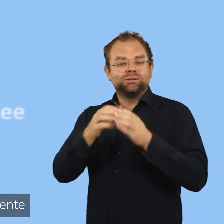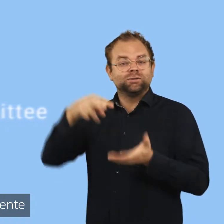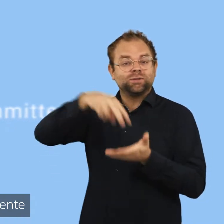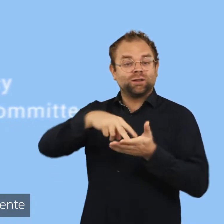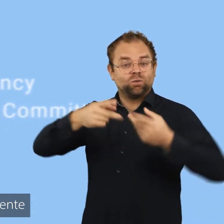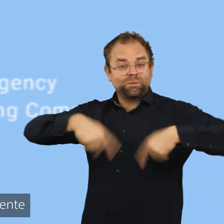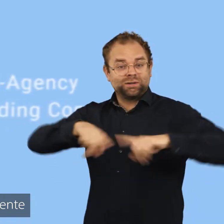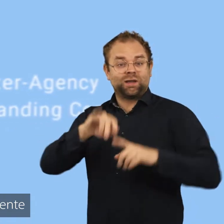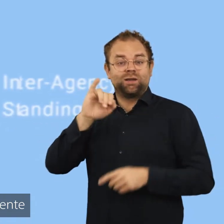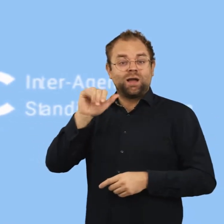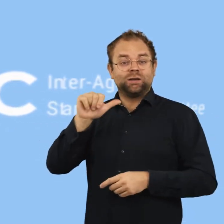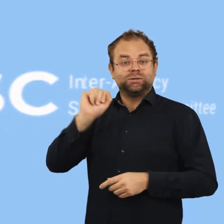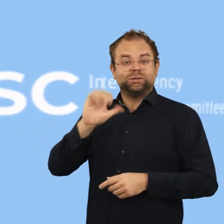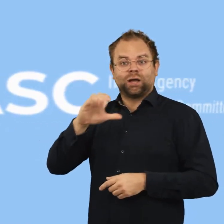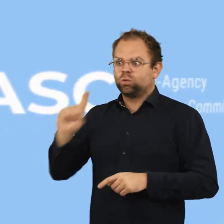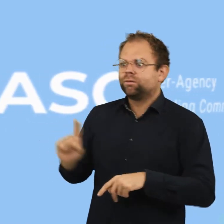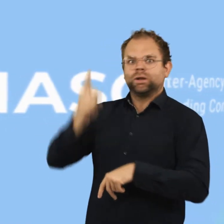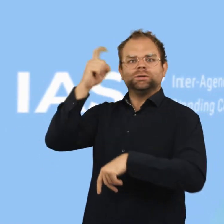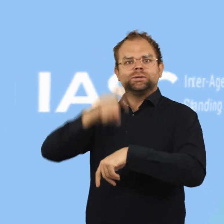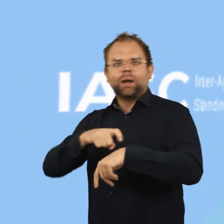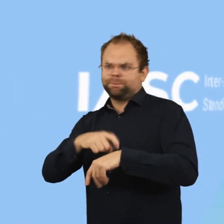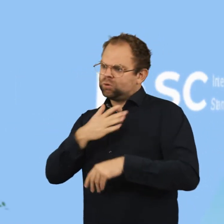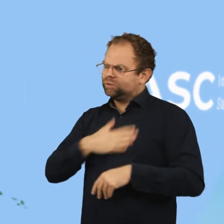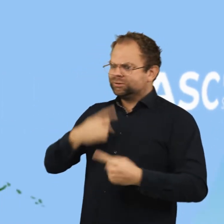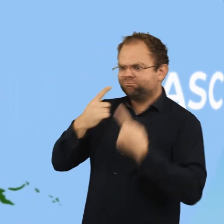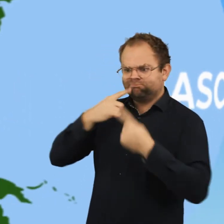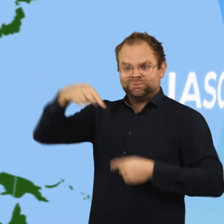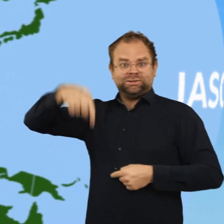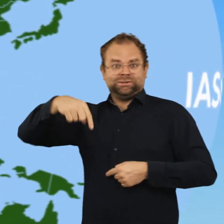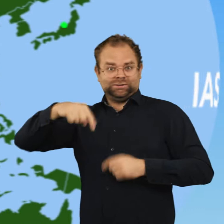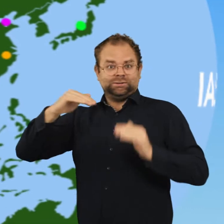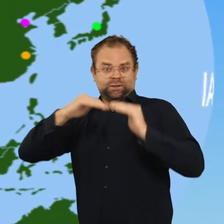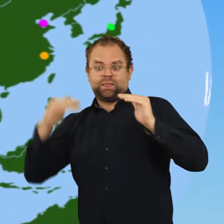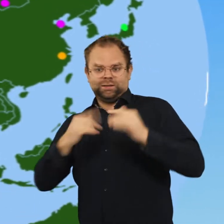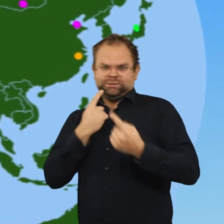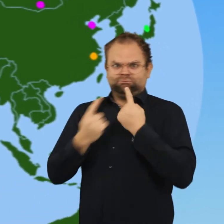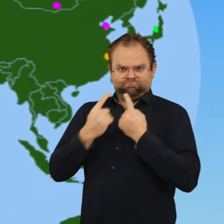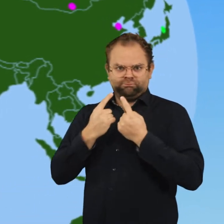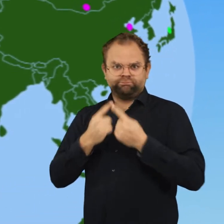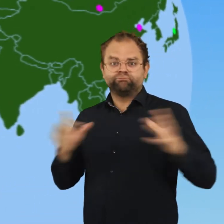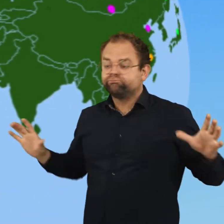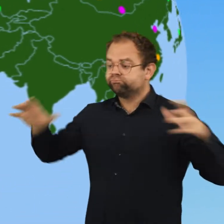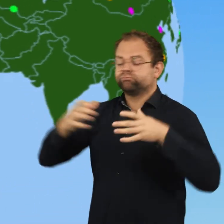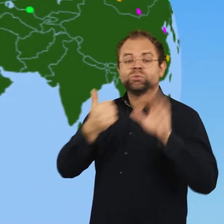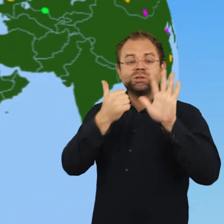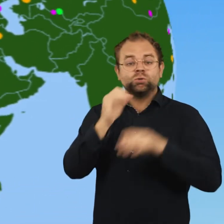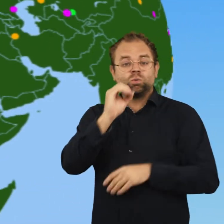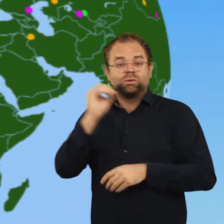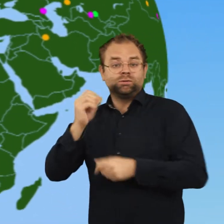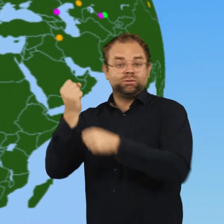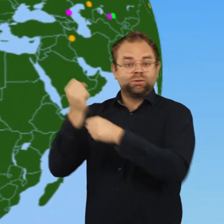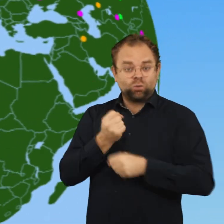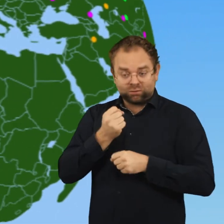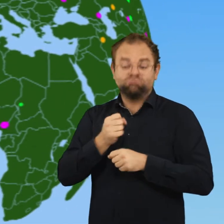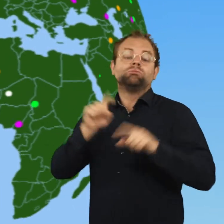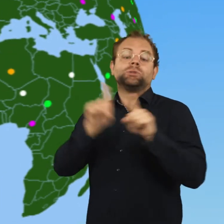el Comité Interagencial Permanente abrió nuevos caminos al abordar estas desigualdades. Produjo, junto con 600 organizaciones